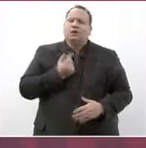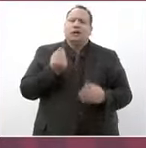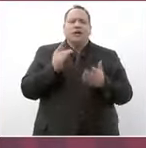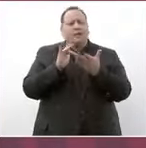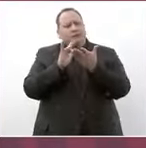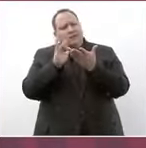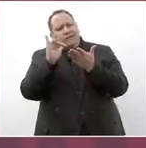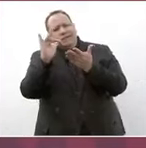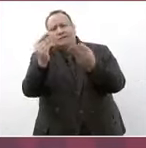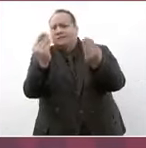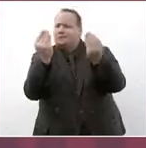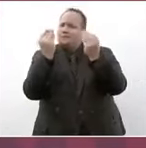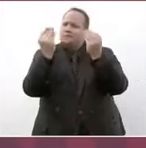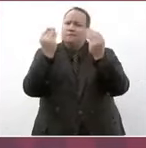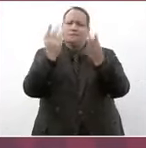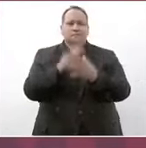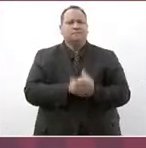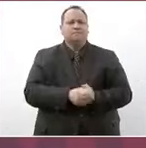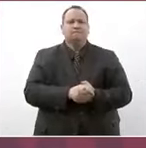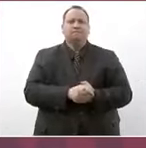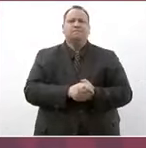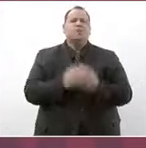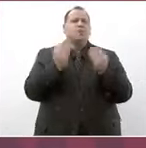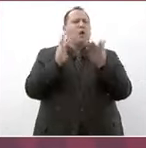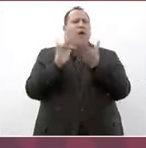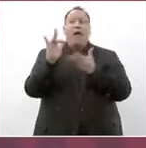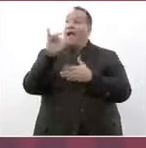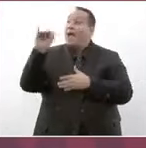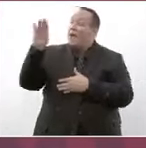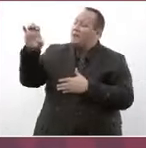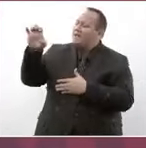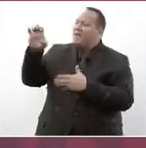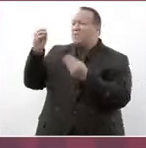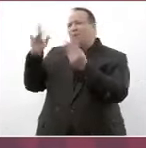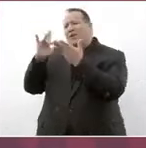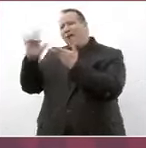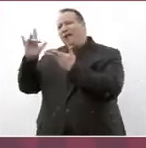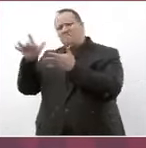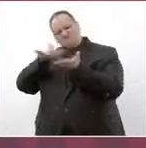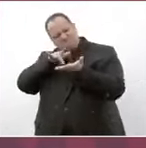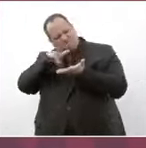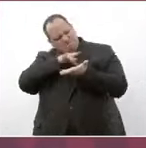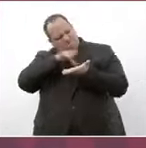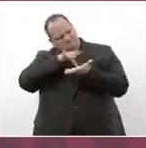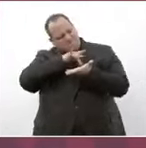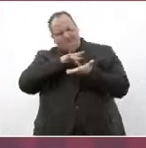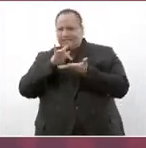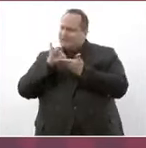gracias muchas gracias Jaime por todo el apoyo